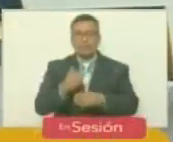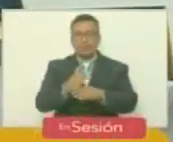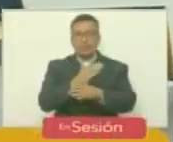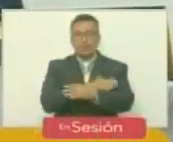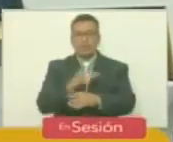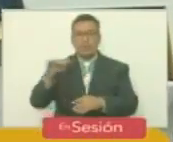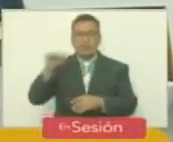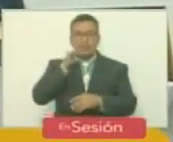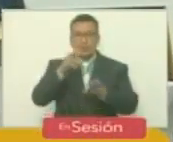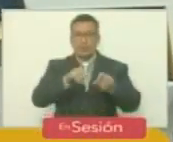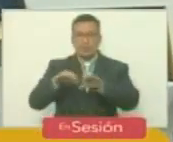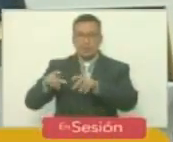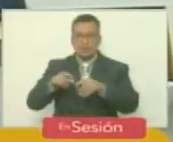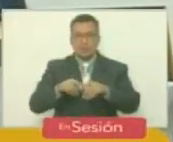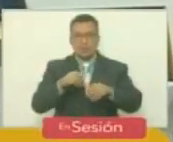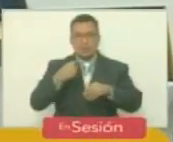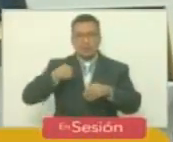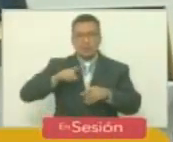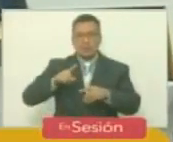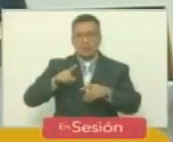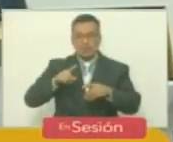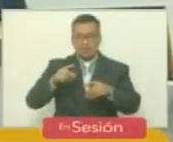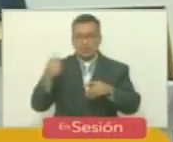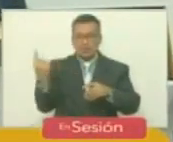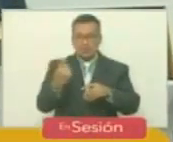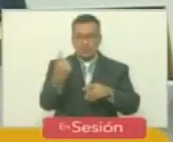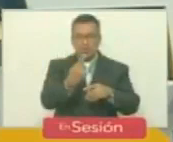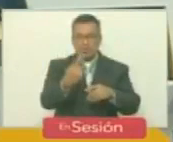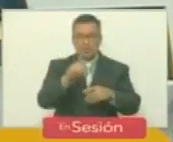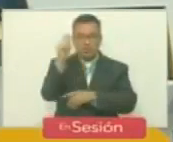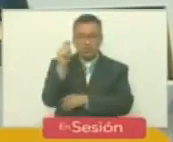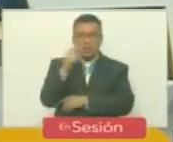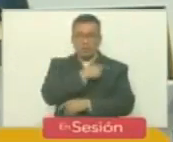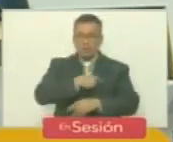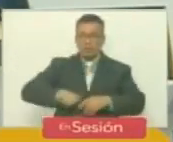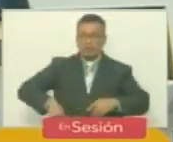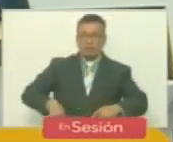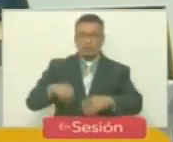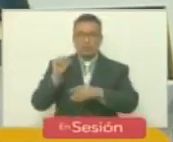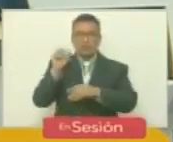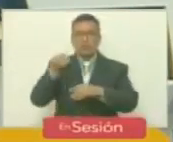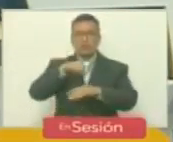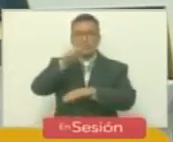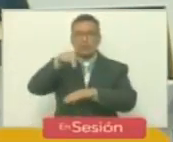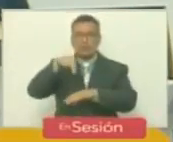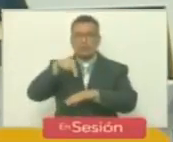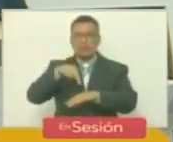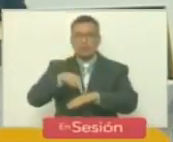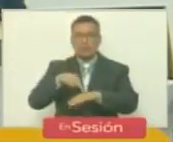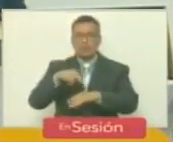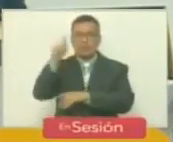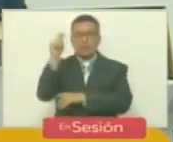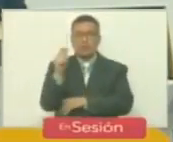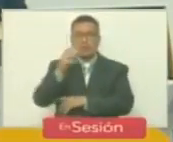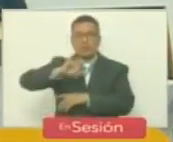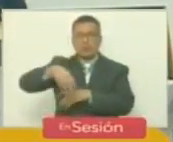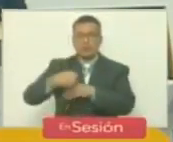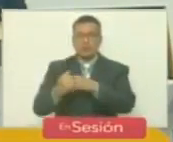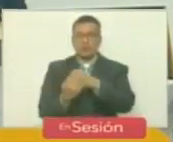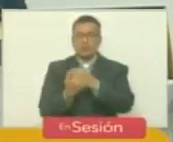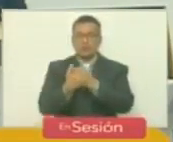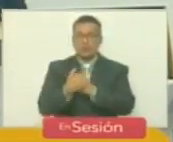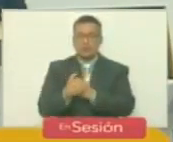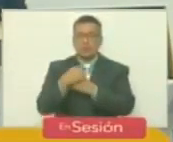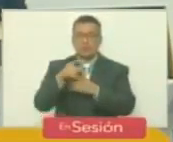anuncio de secretaría de la existencia del cuarón reglamentario, el presidente de la Asamblea Nacional, diputado Jorge Jesús